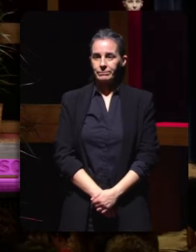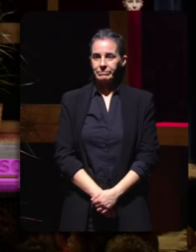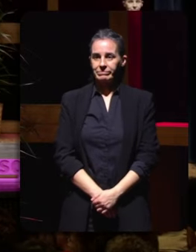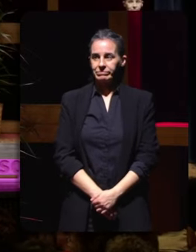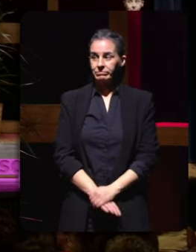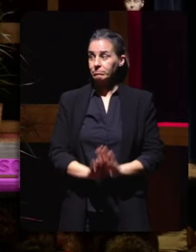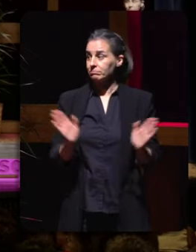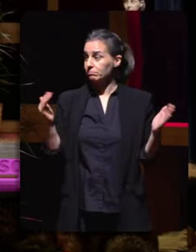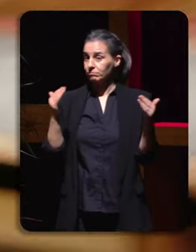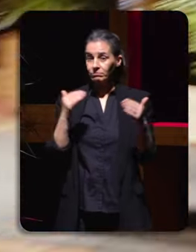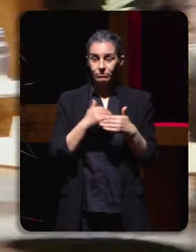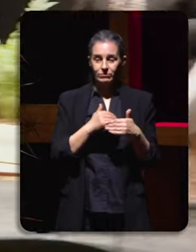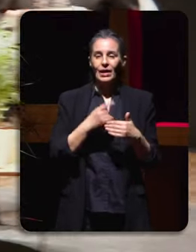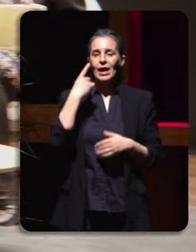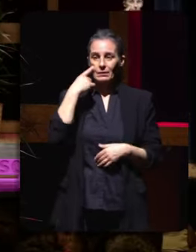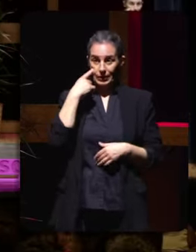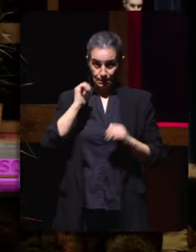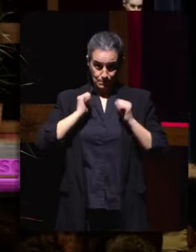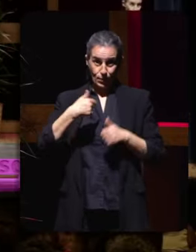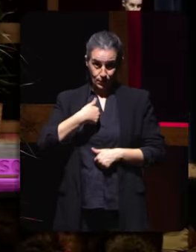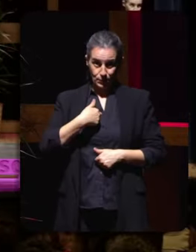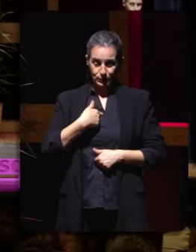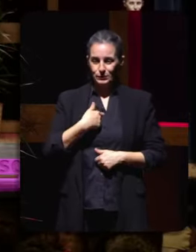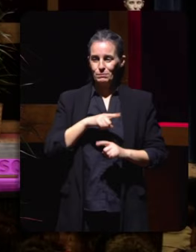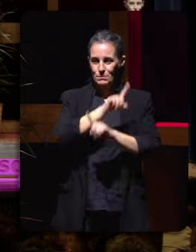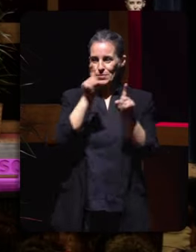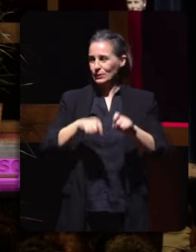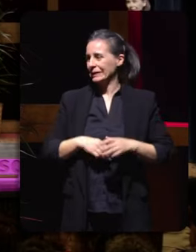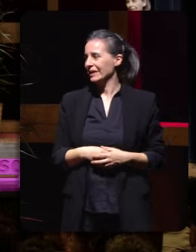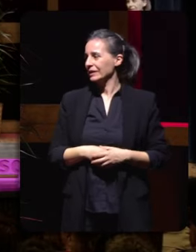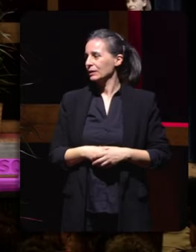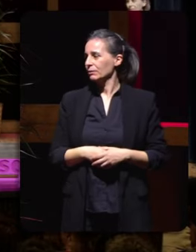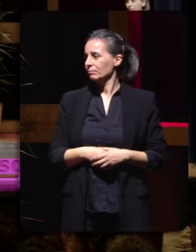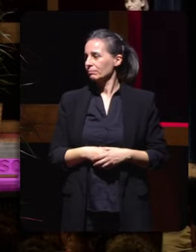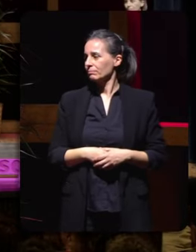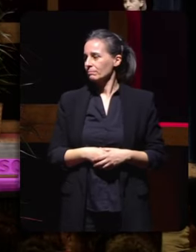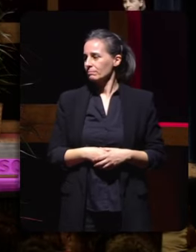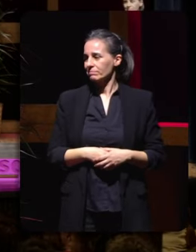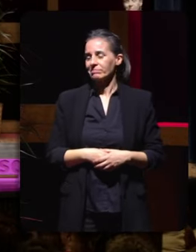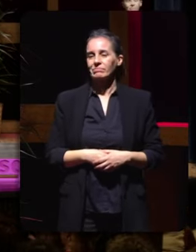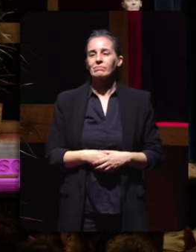non, non se anima ninguén empezamos Susana Maiseu entónces queres facer unha pregunta